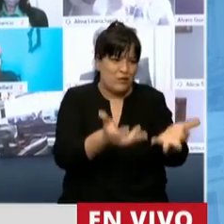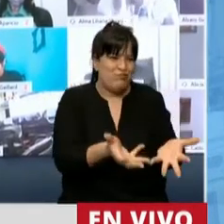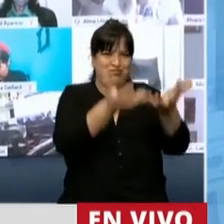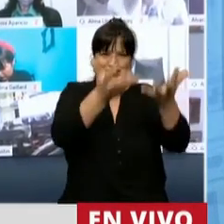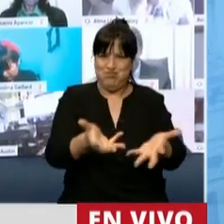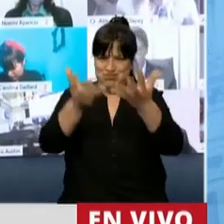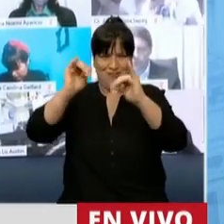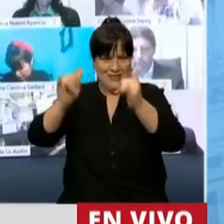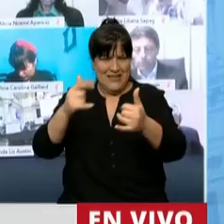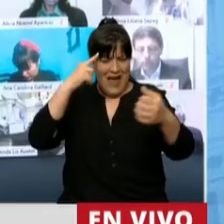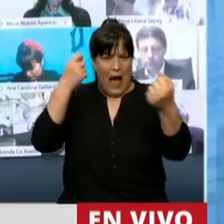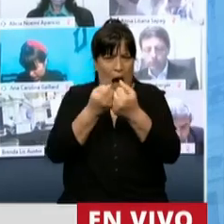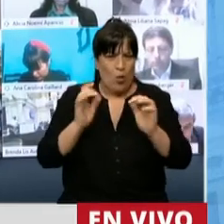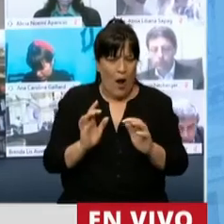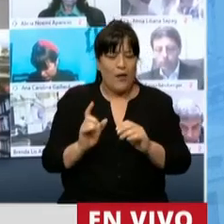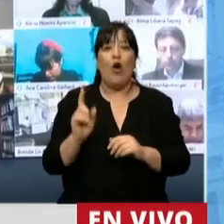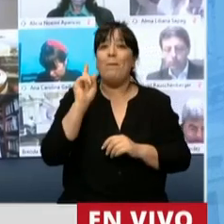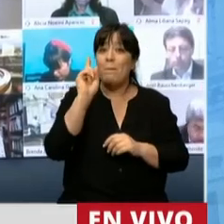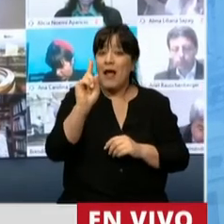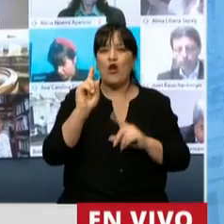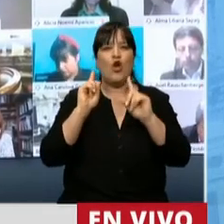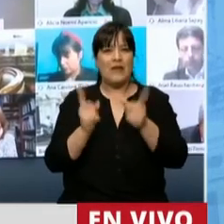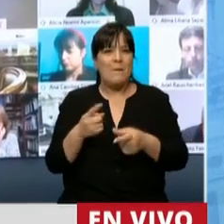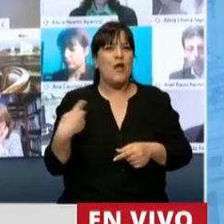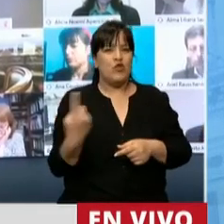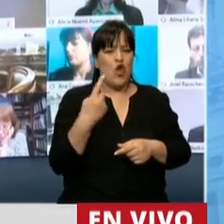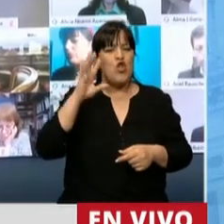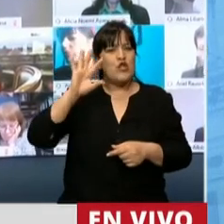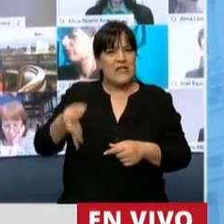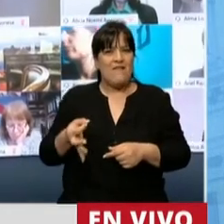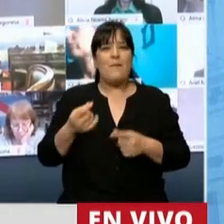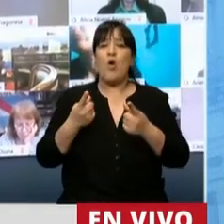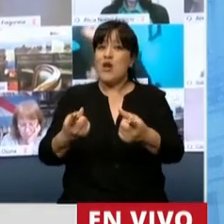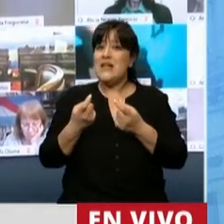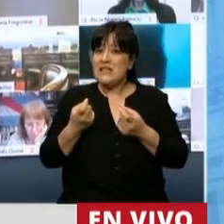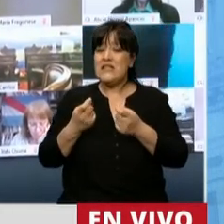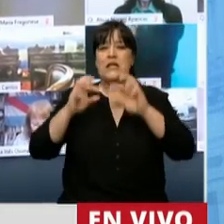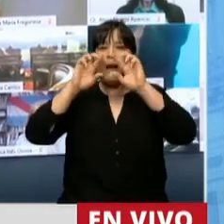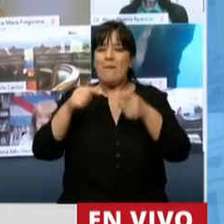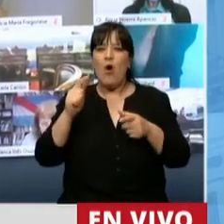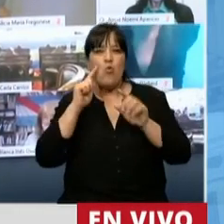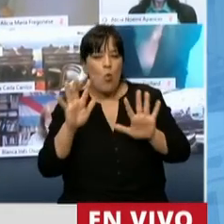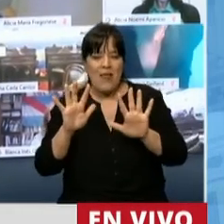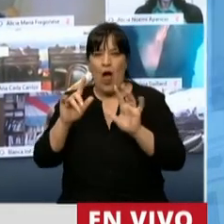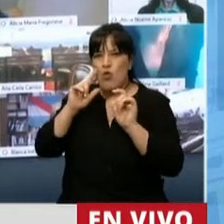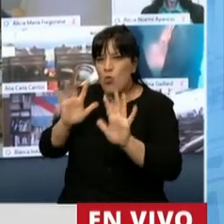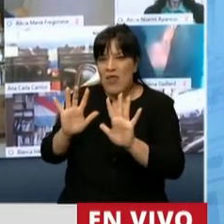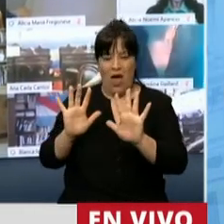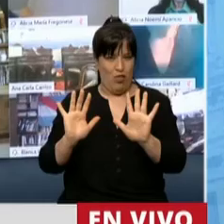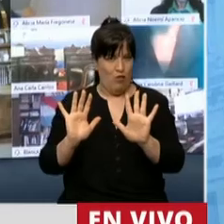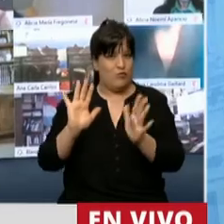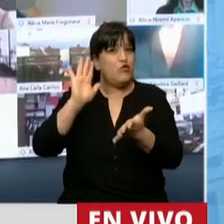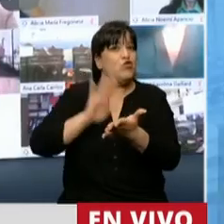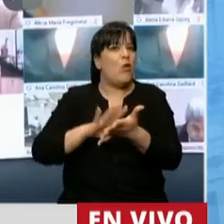y al mismo tiempo entendemos que es necesario tener políticas cuidadosas respecto